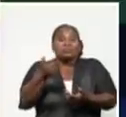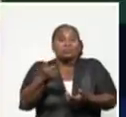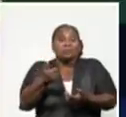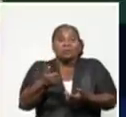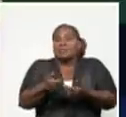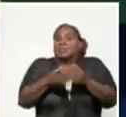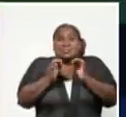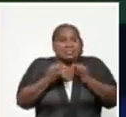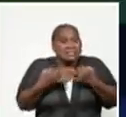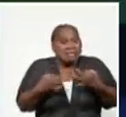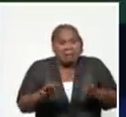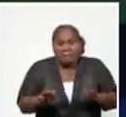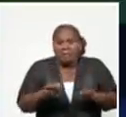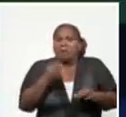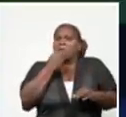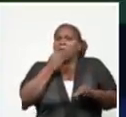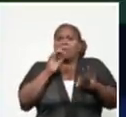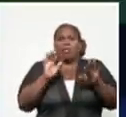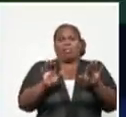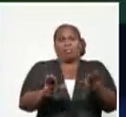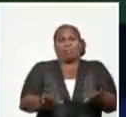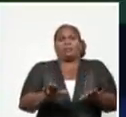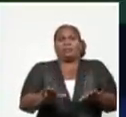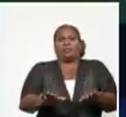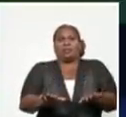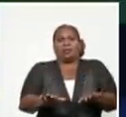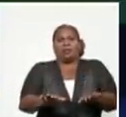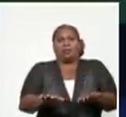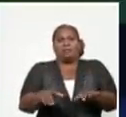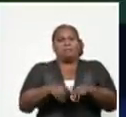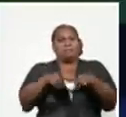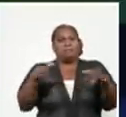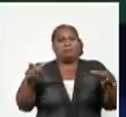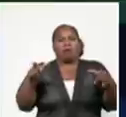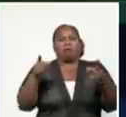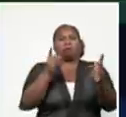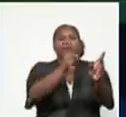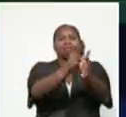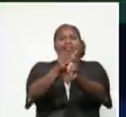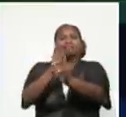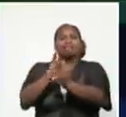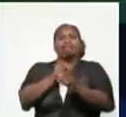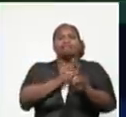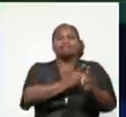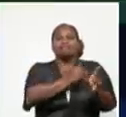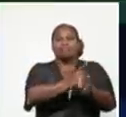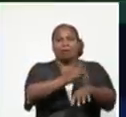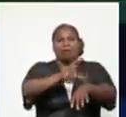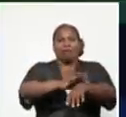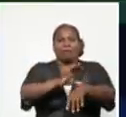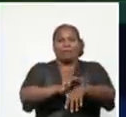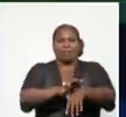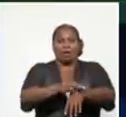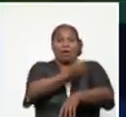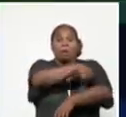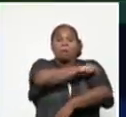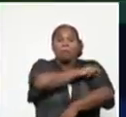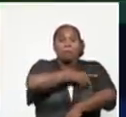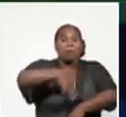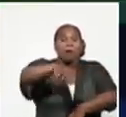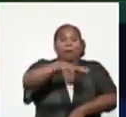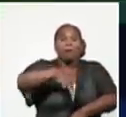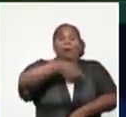que pueden detener la mayor parte de los contagios de la COVID. Por lo tanto, estamos llamando a la población que no se puede desprender,